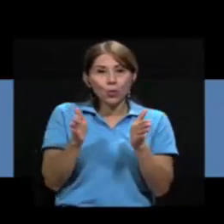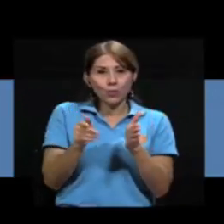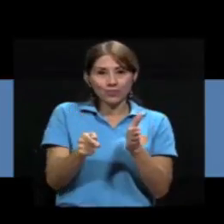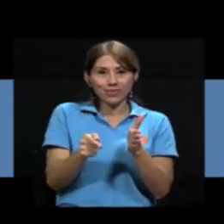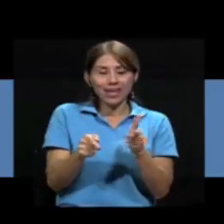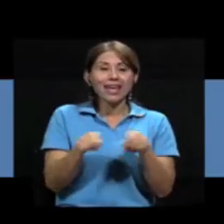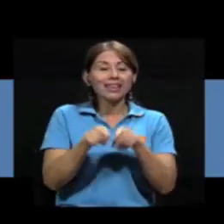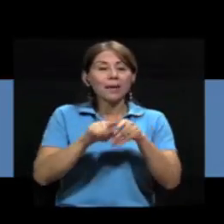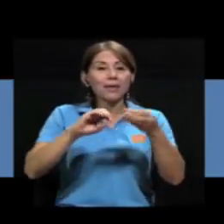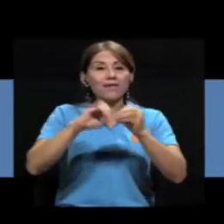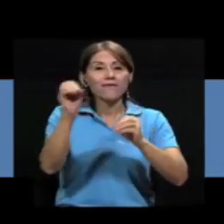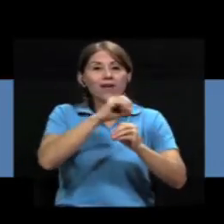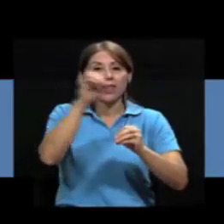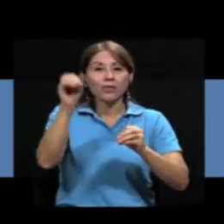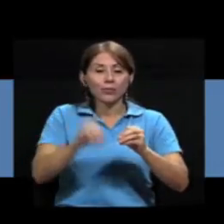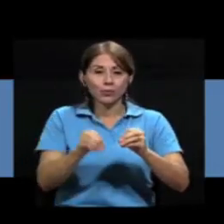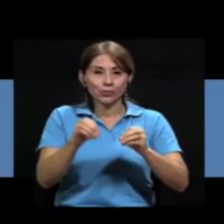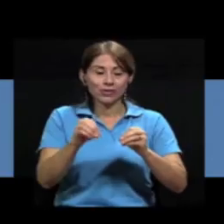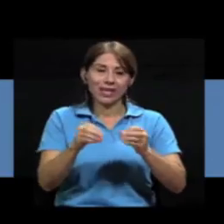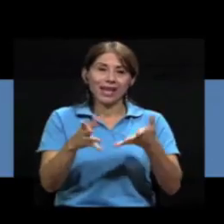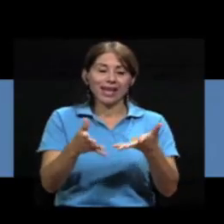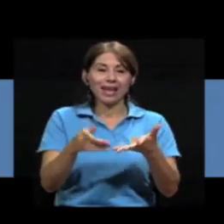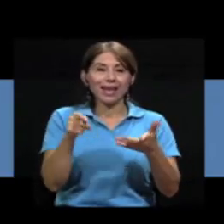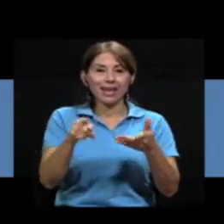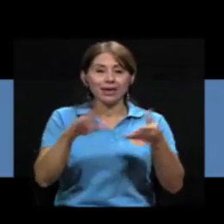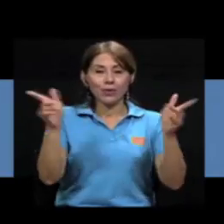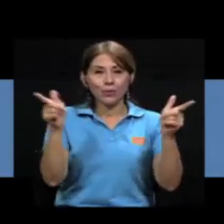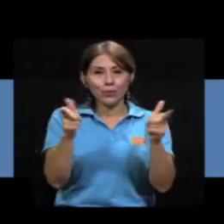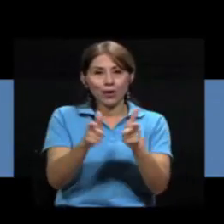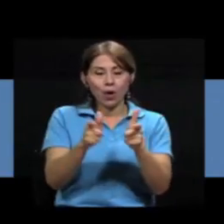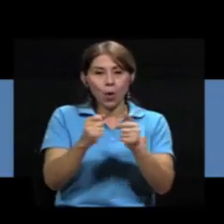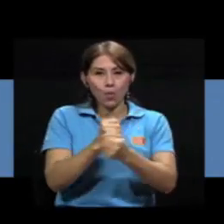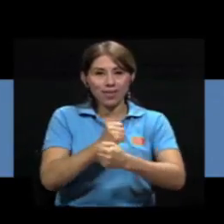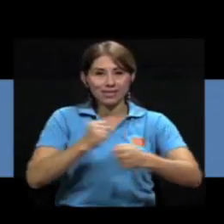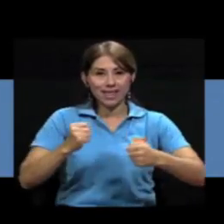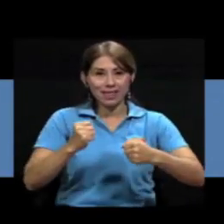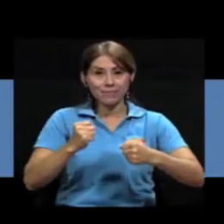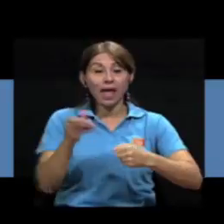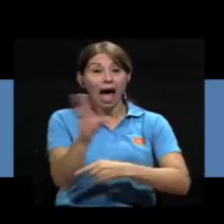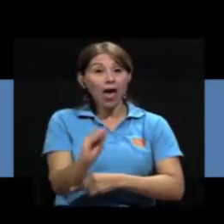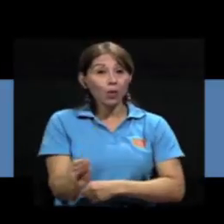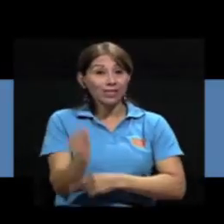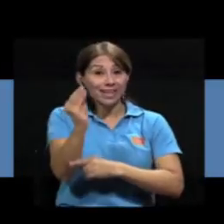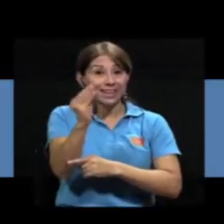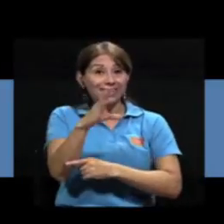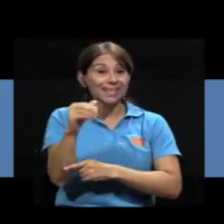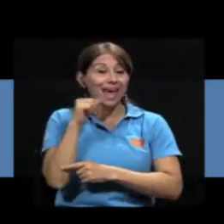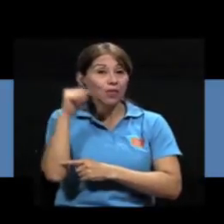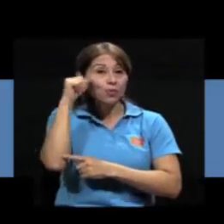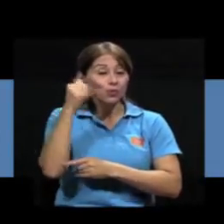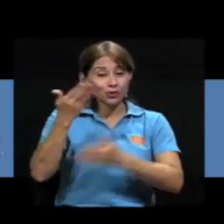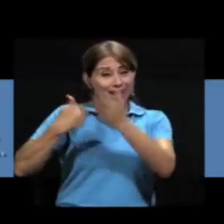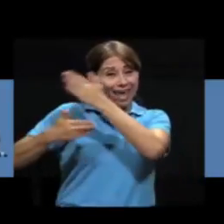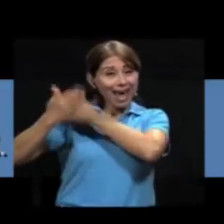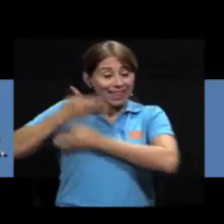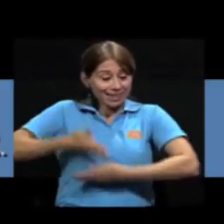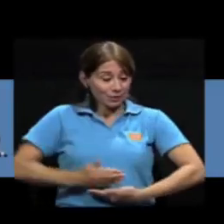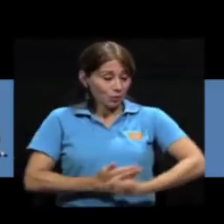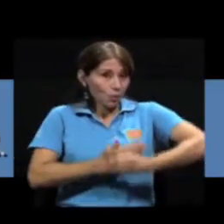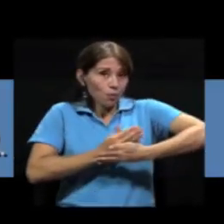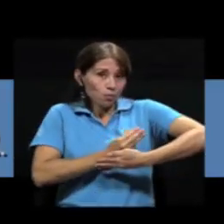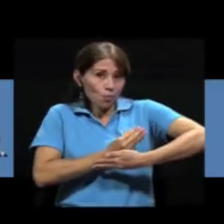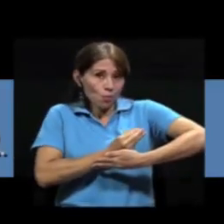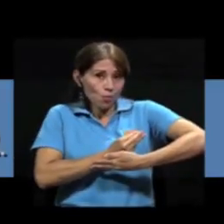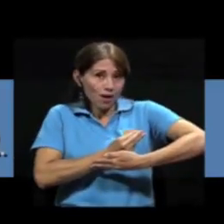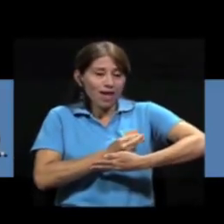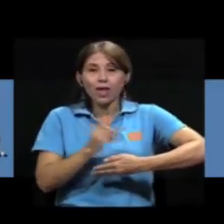al embarazo y reduce las tasas de obesidad. Los adolescentes y adultos que fueron amamantados de niños tienen